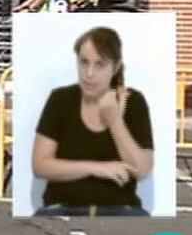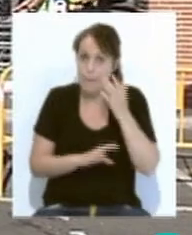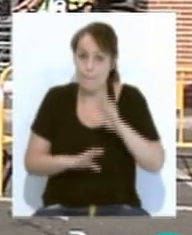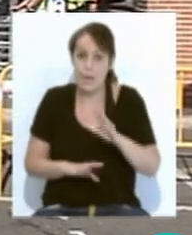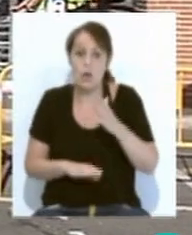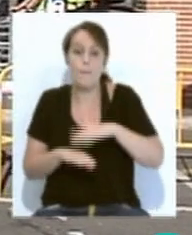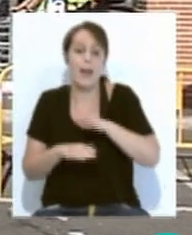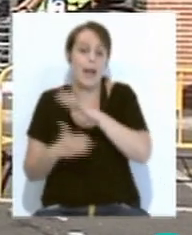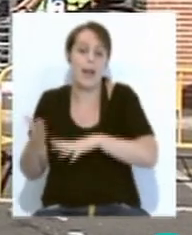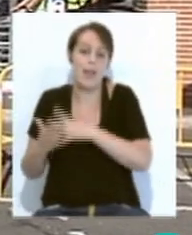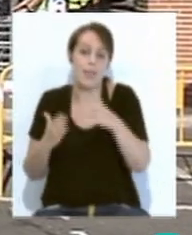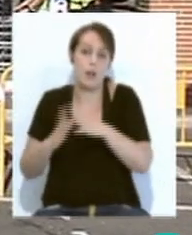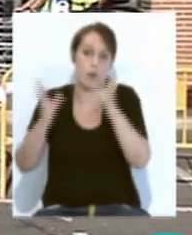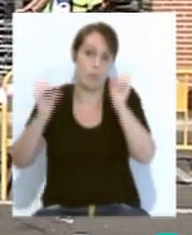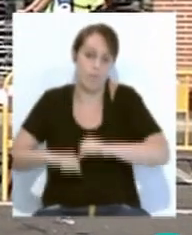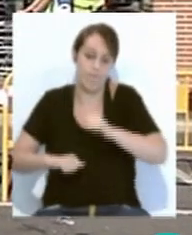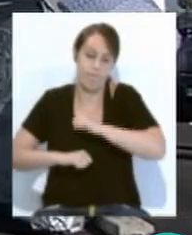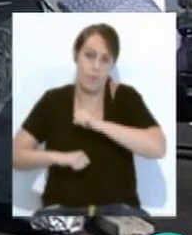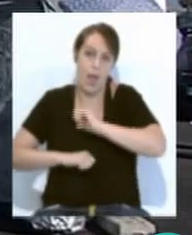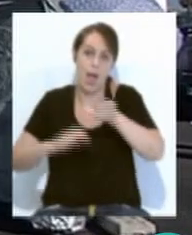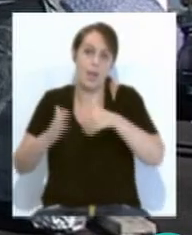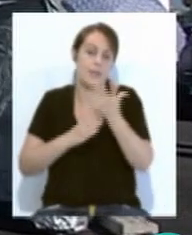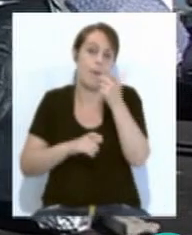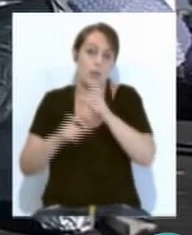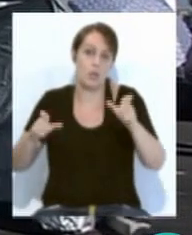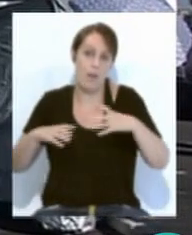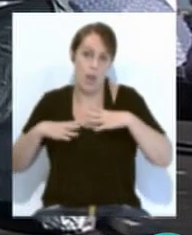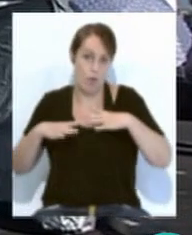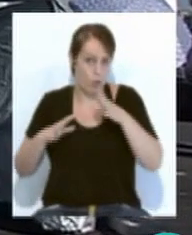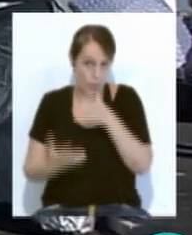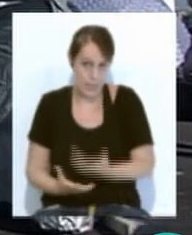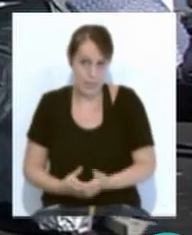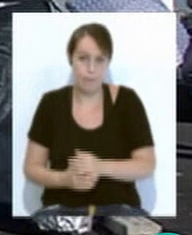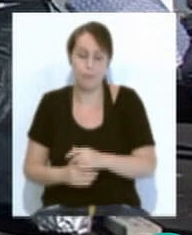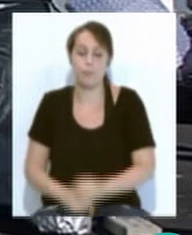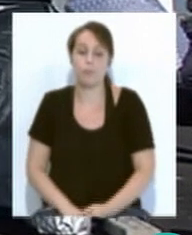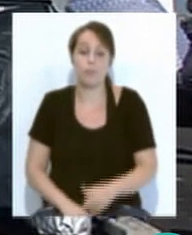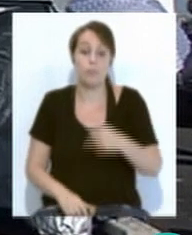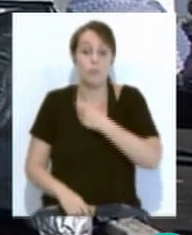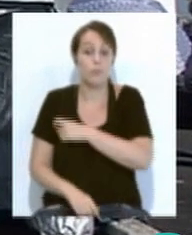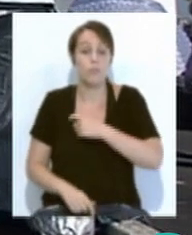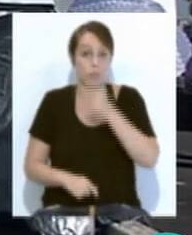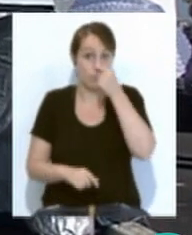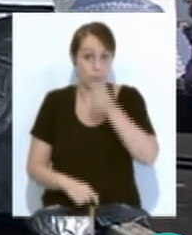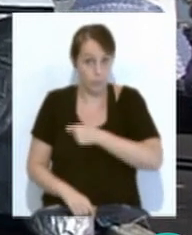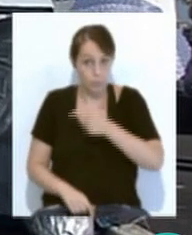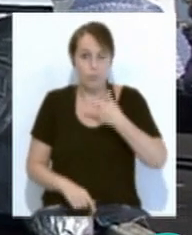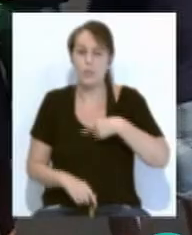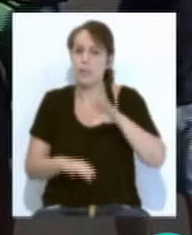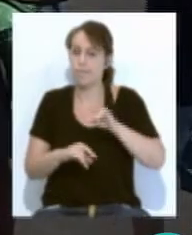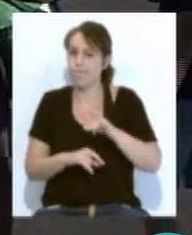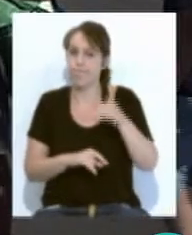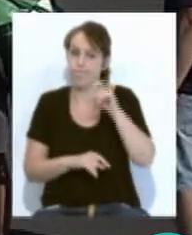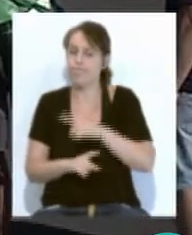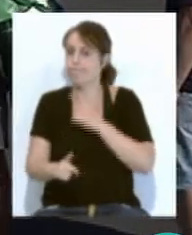para fijar calendario se esperará la incorporación del personal de vacaciones. Sin embargo desde el Comité de Puerto Real sí se ha criticado